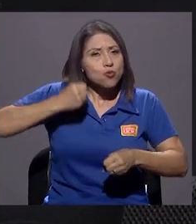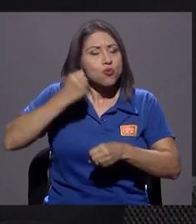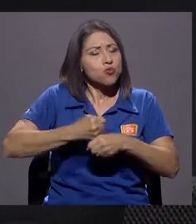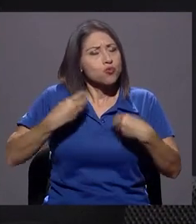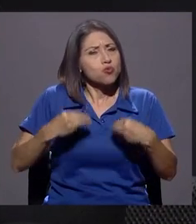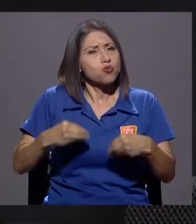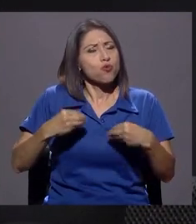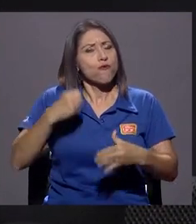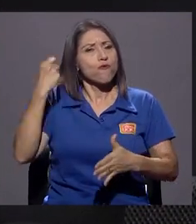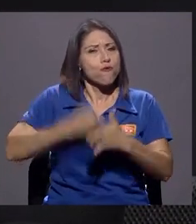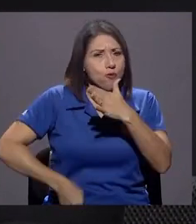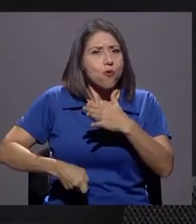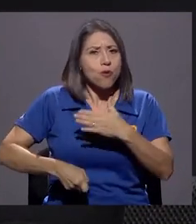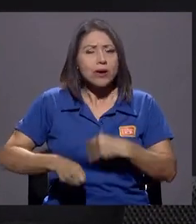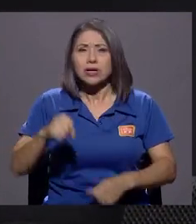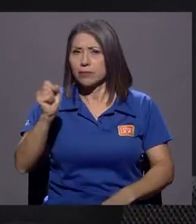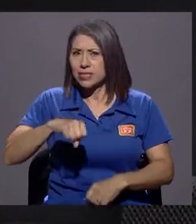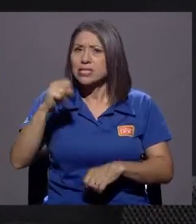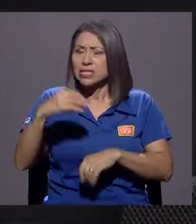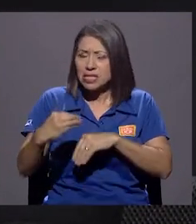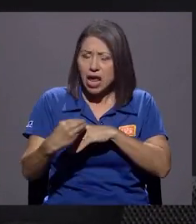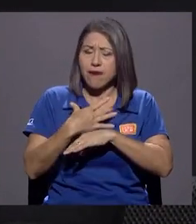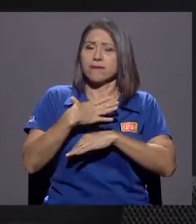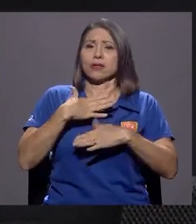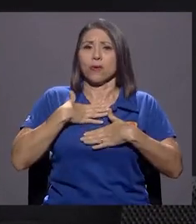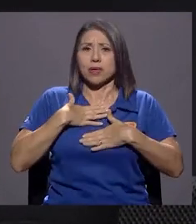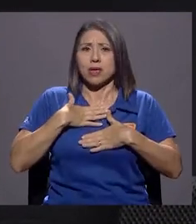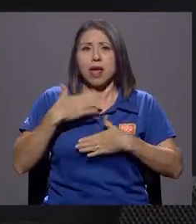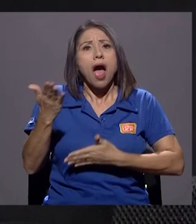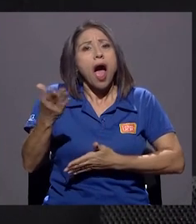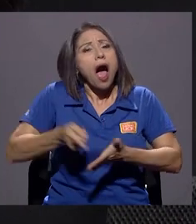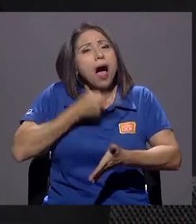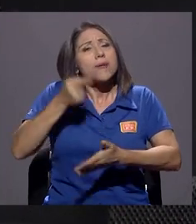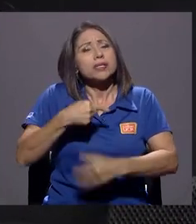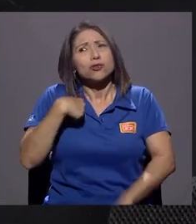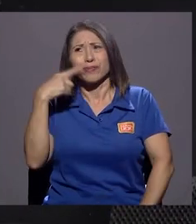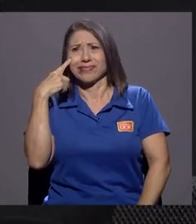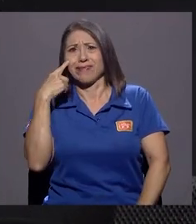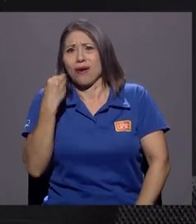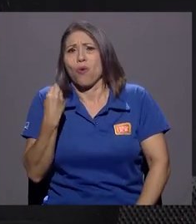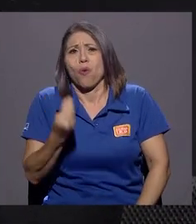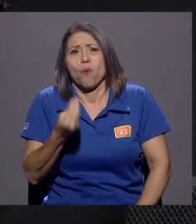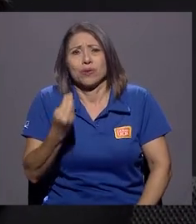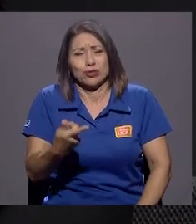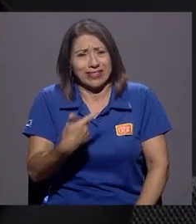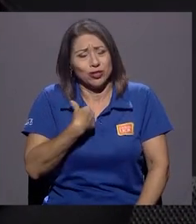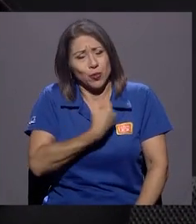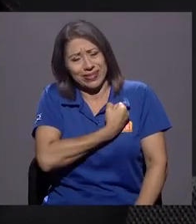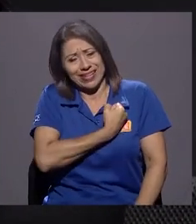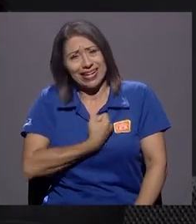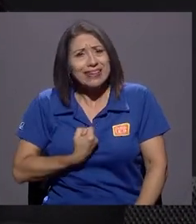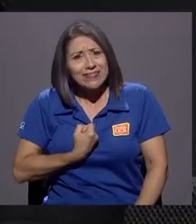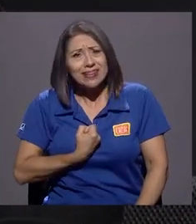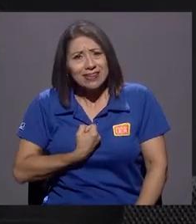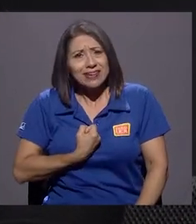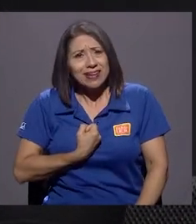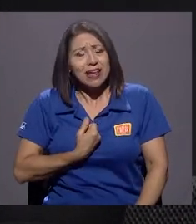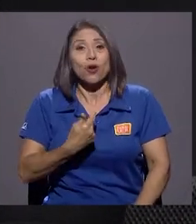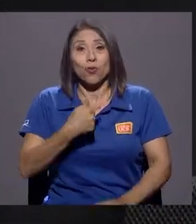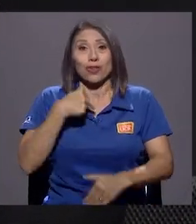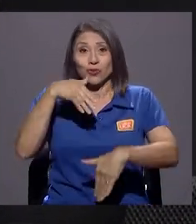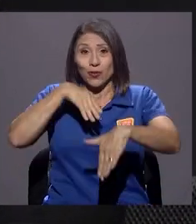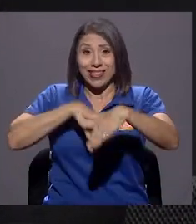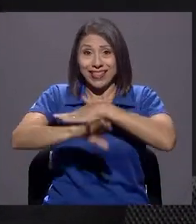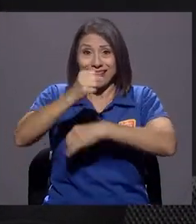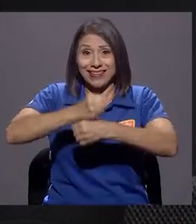Claro que tiene una afectación. Por supuesto, hubo días en los que yo decía, ¿cómo es posible que yo me sacrifiqué? Cuando ingresé al Poder